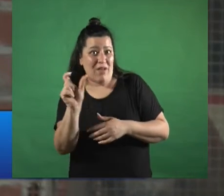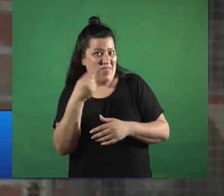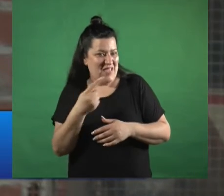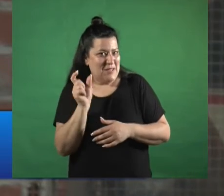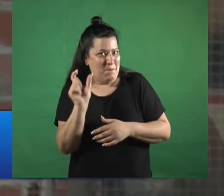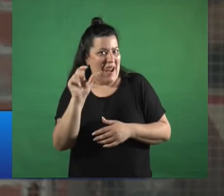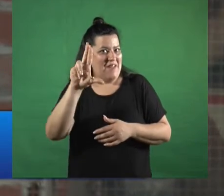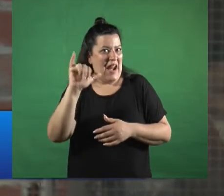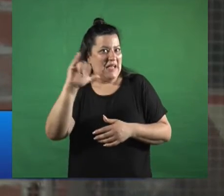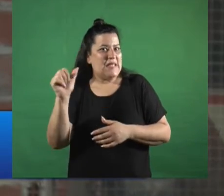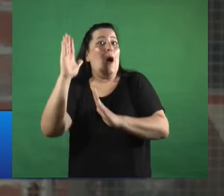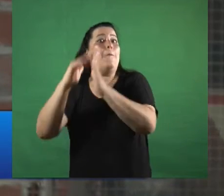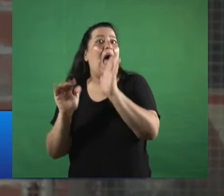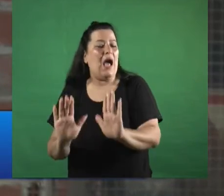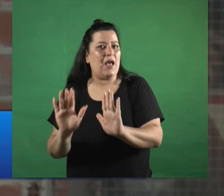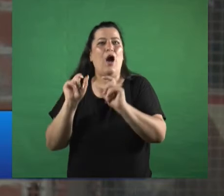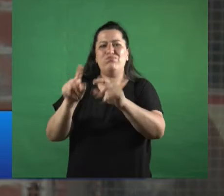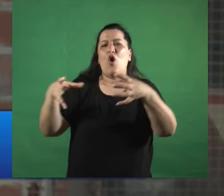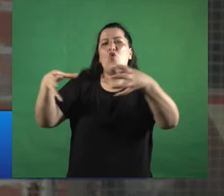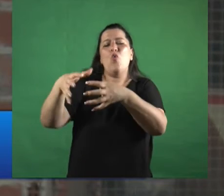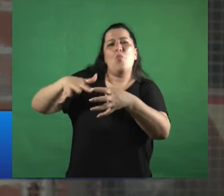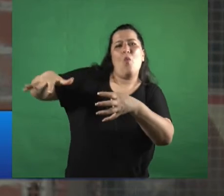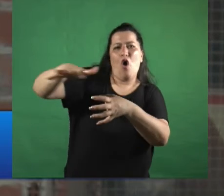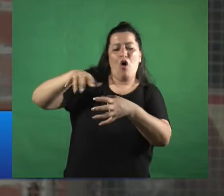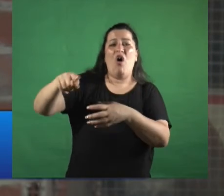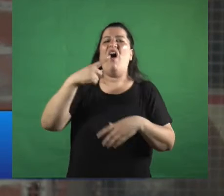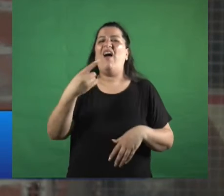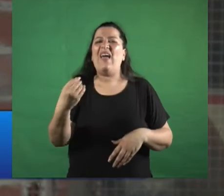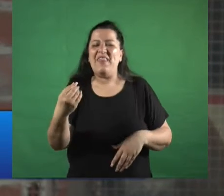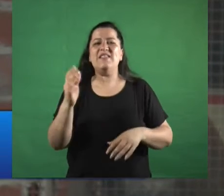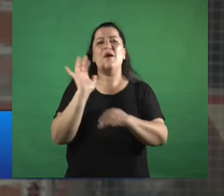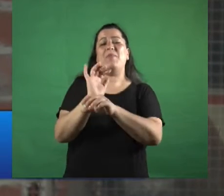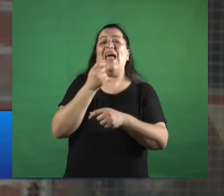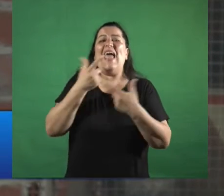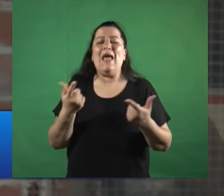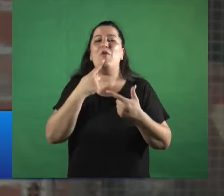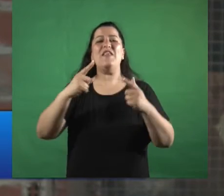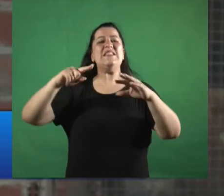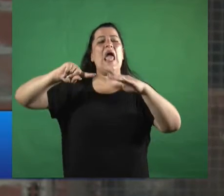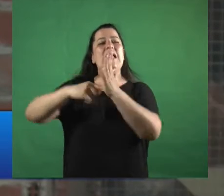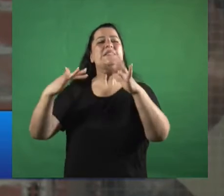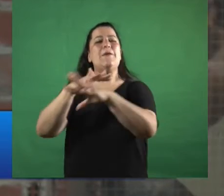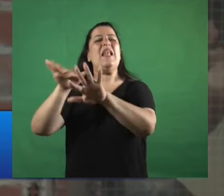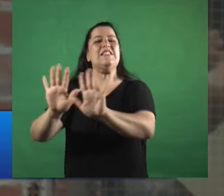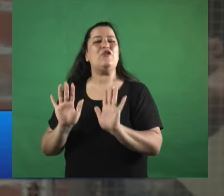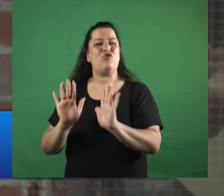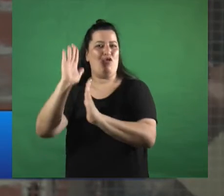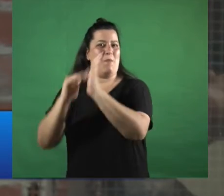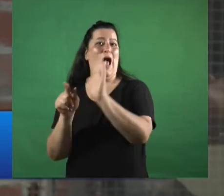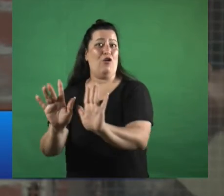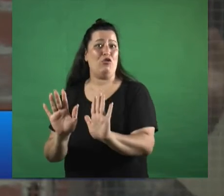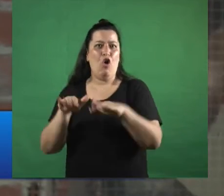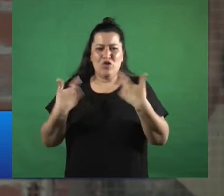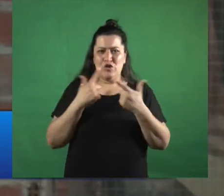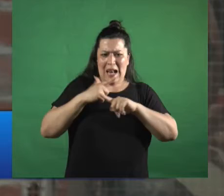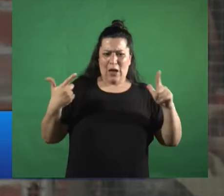asociado a un grupo poblacional y dice y como ejemplo da civilización ¿no? entonces uno ya encuentra en el lenguaje